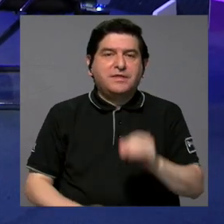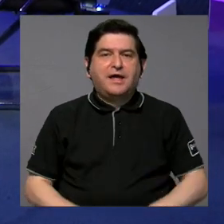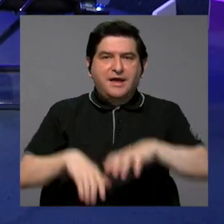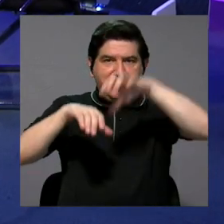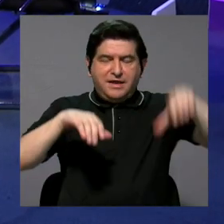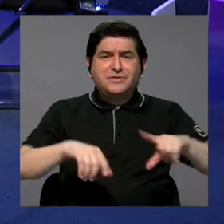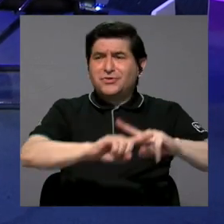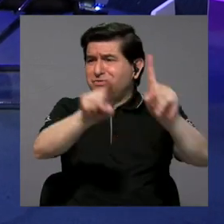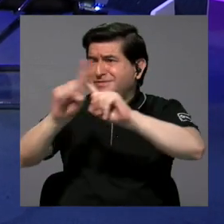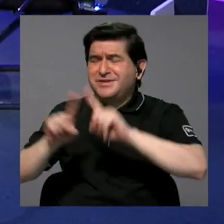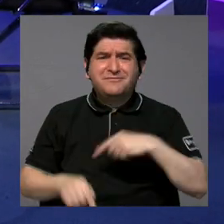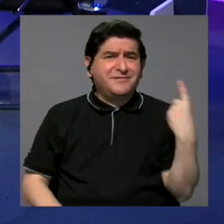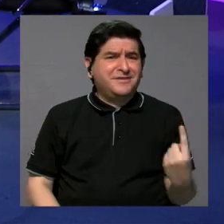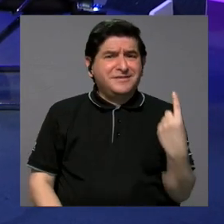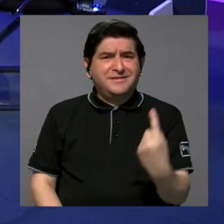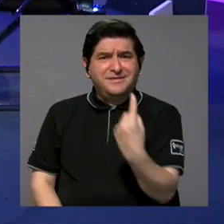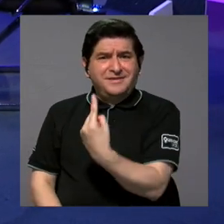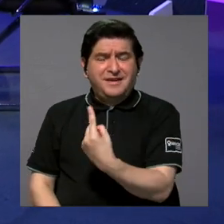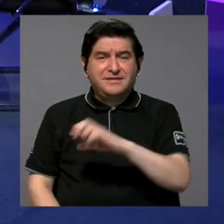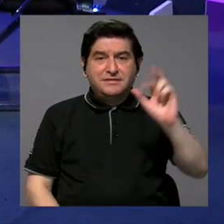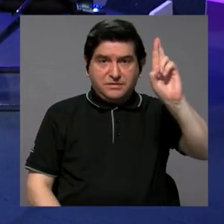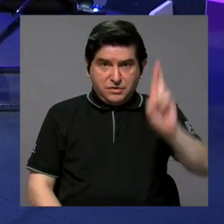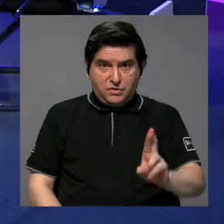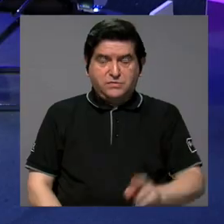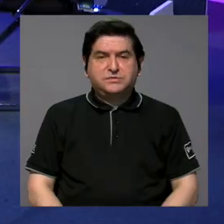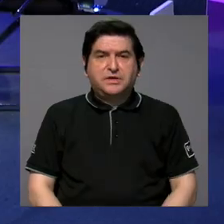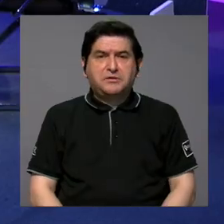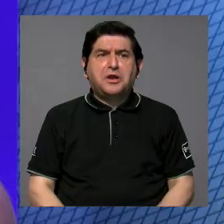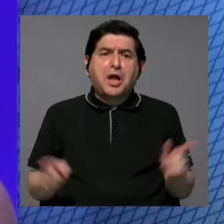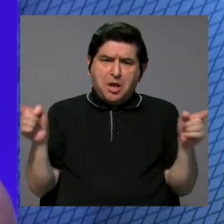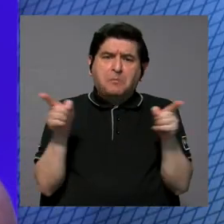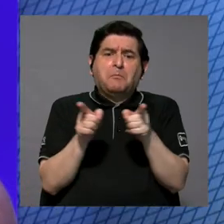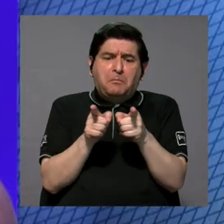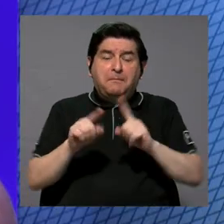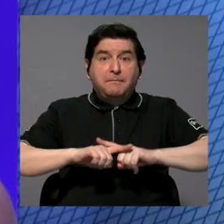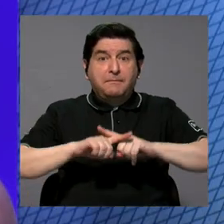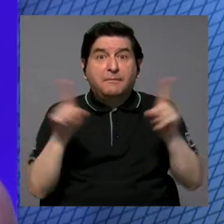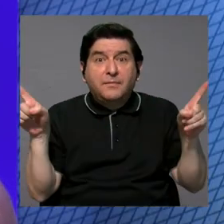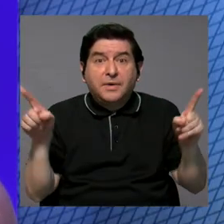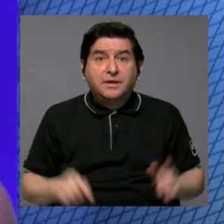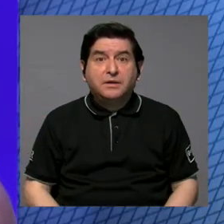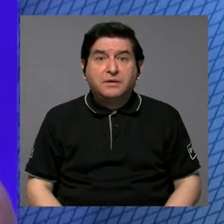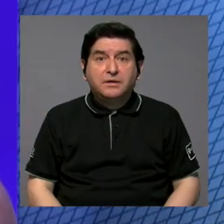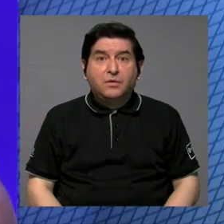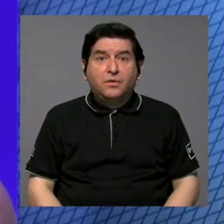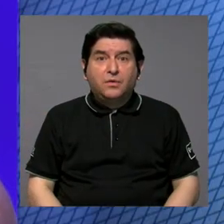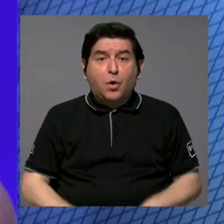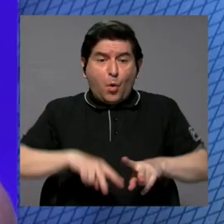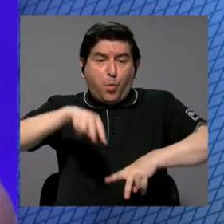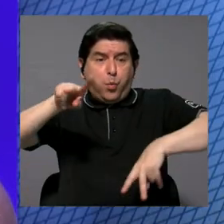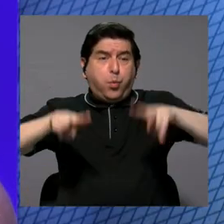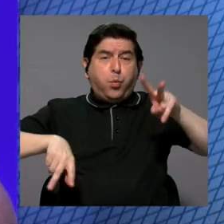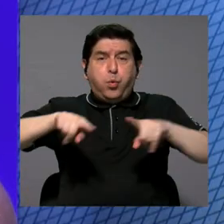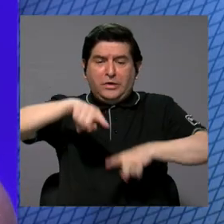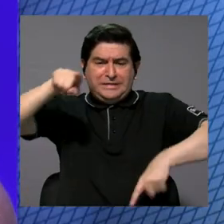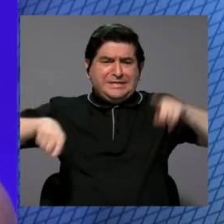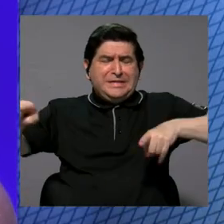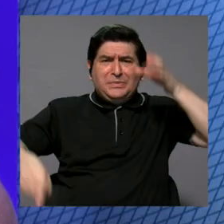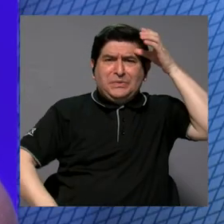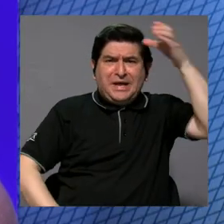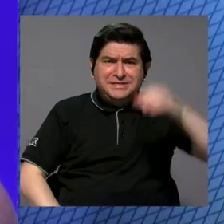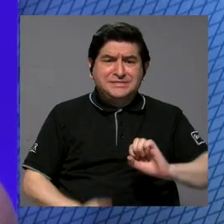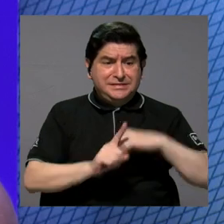el uno del otro, ¿verdad? Costa Rica es, pues, pequeño, pero tenemos una gran diversidad cultural